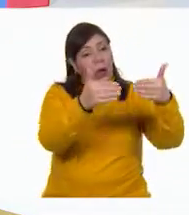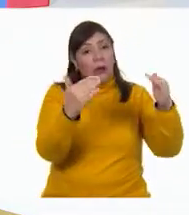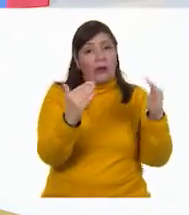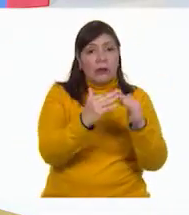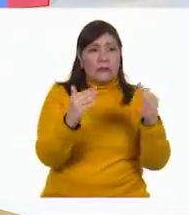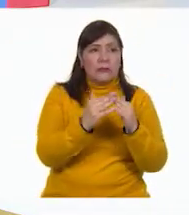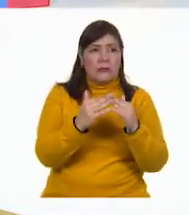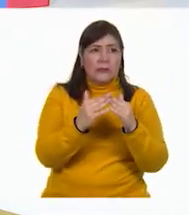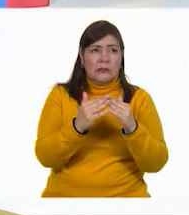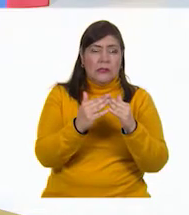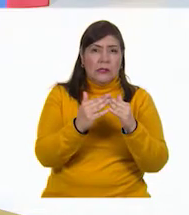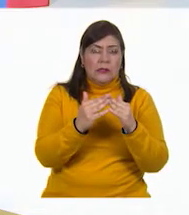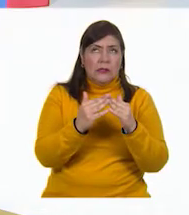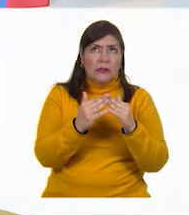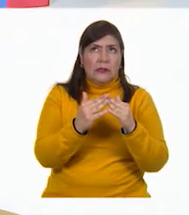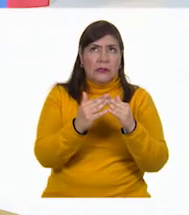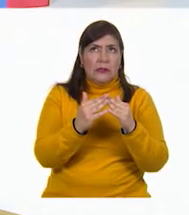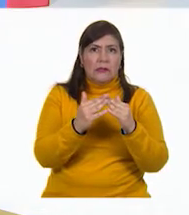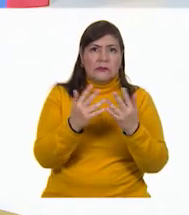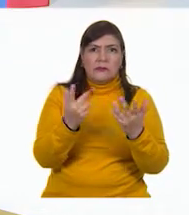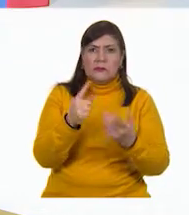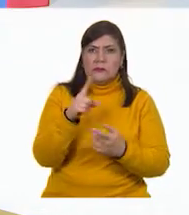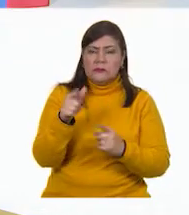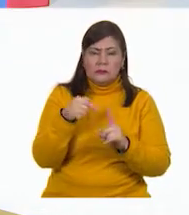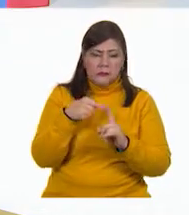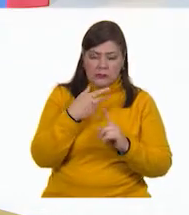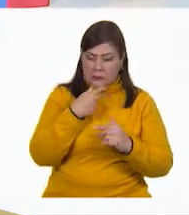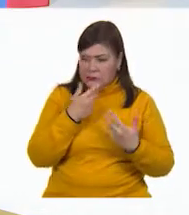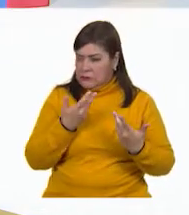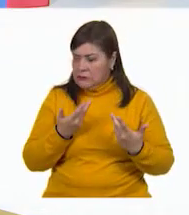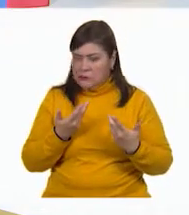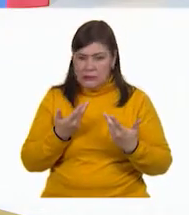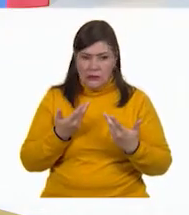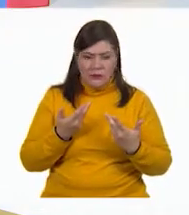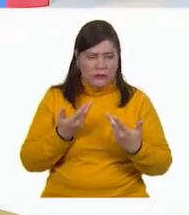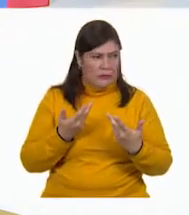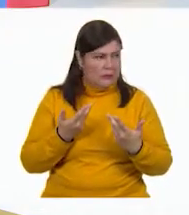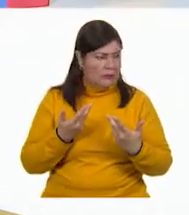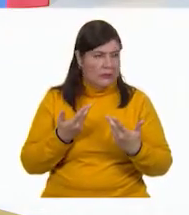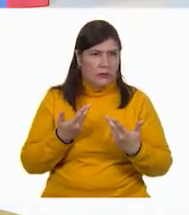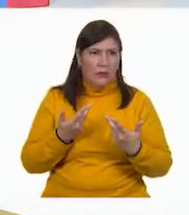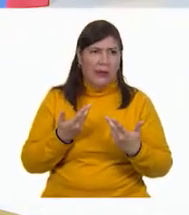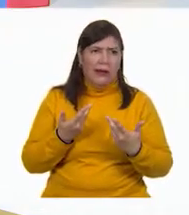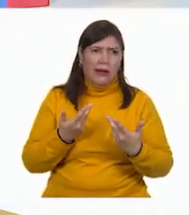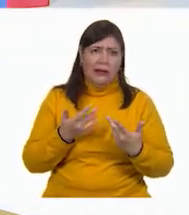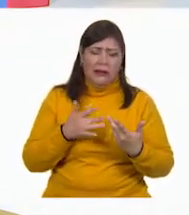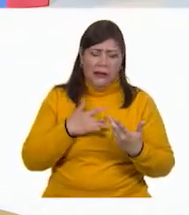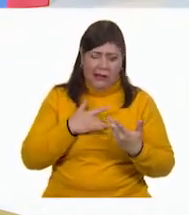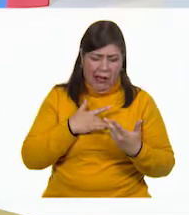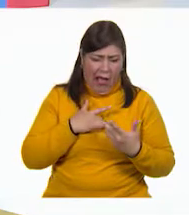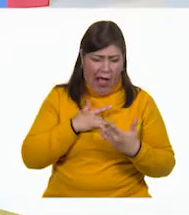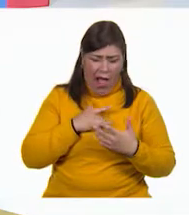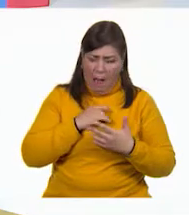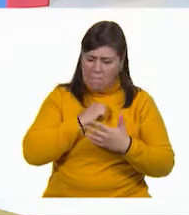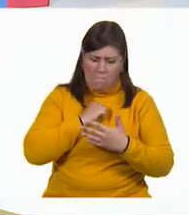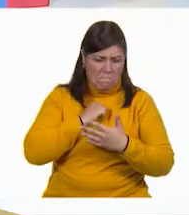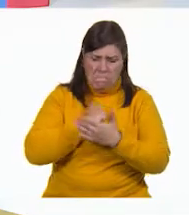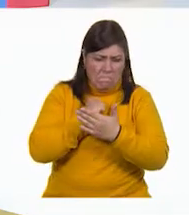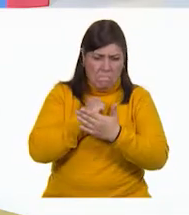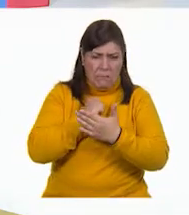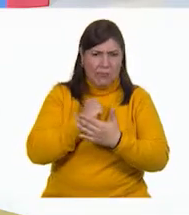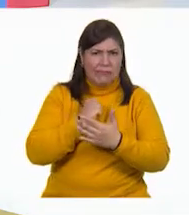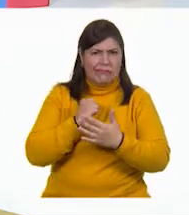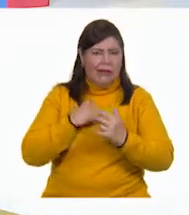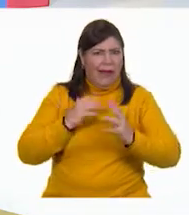sintió como, como un golpe en el pecho, como cuando algo te